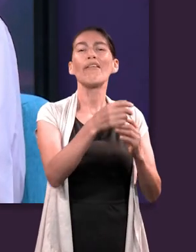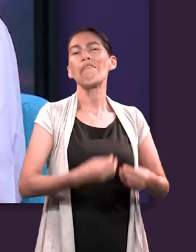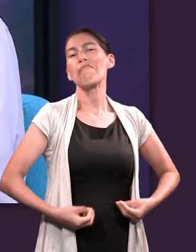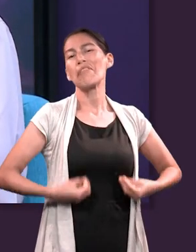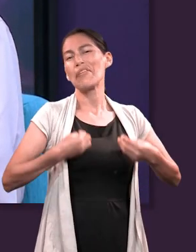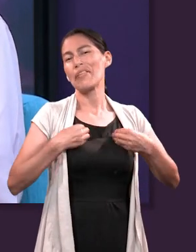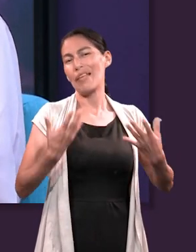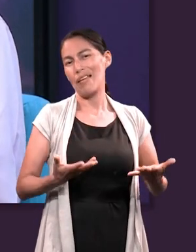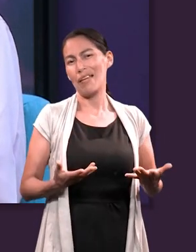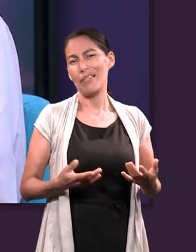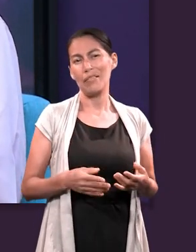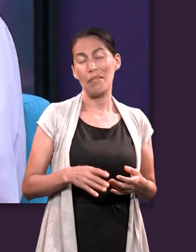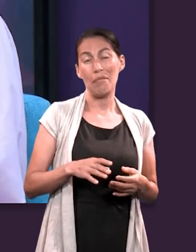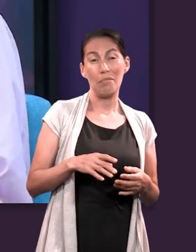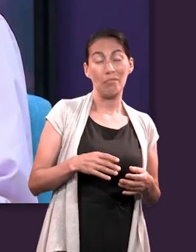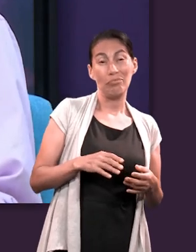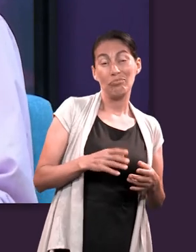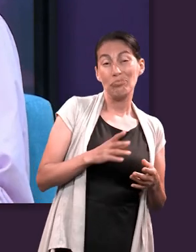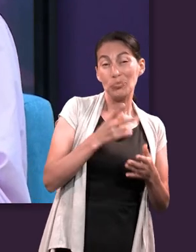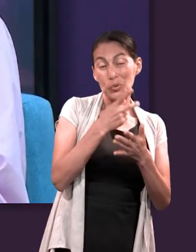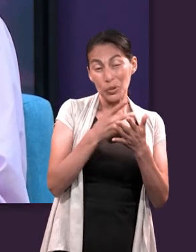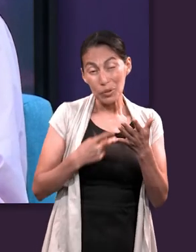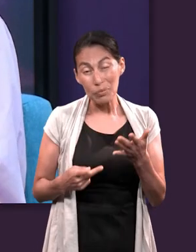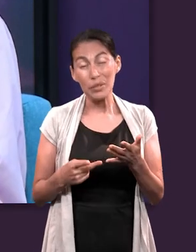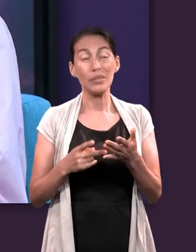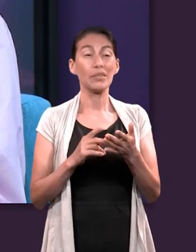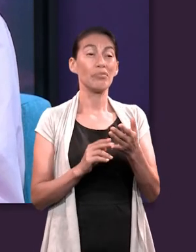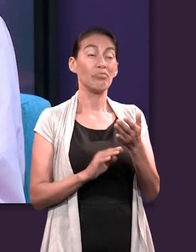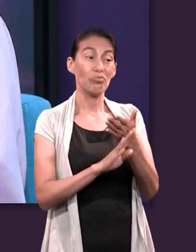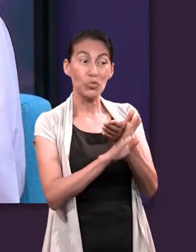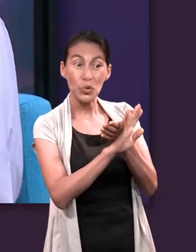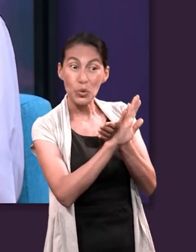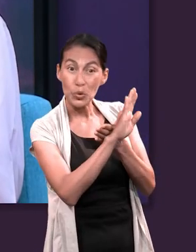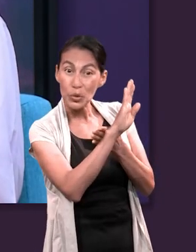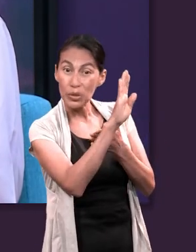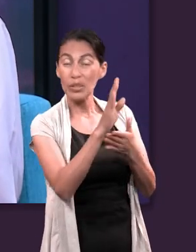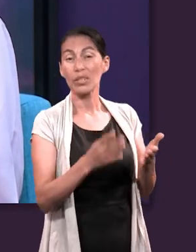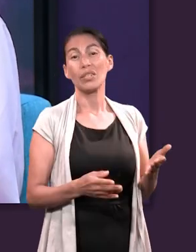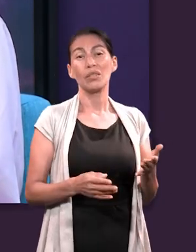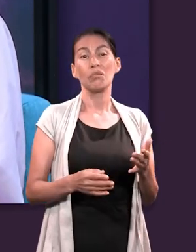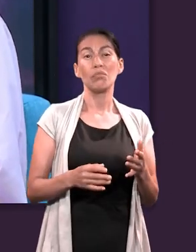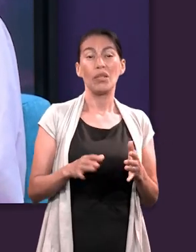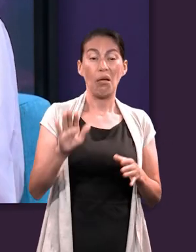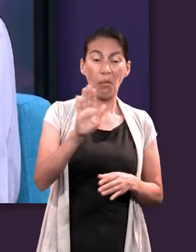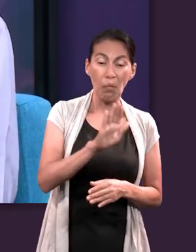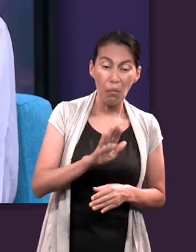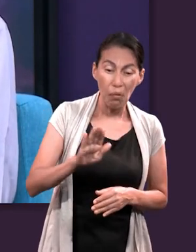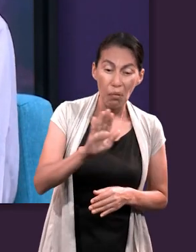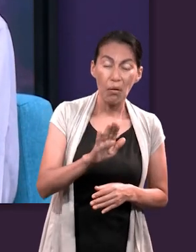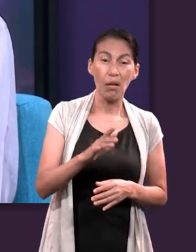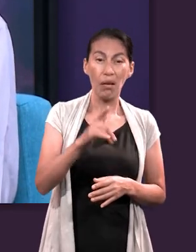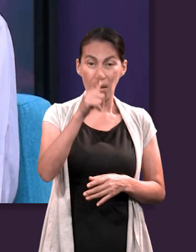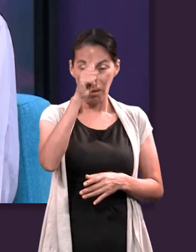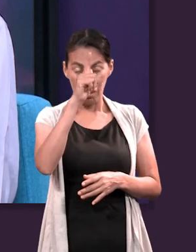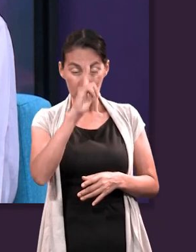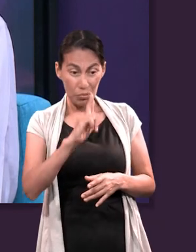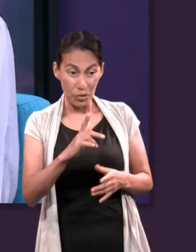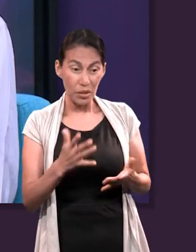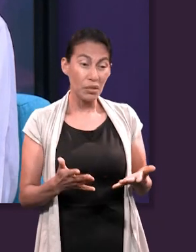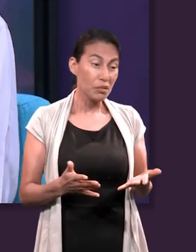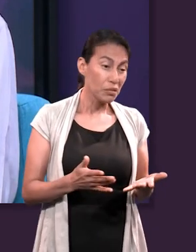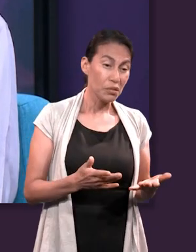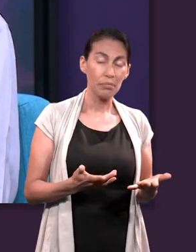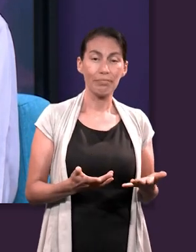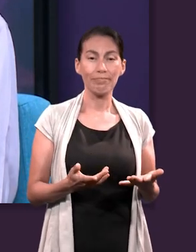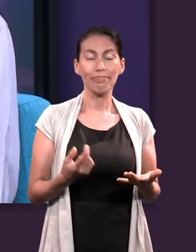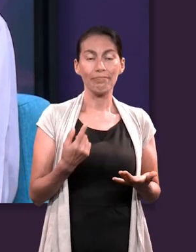de la muerte. Estos programas de fantasmas, de hechicería, de que pueden contactar con espíritus. Además